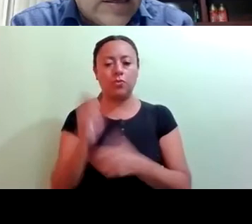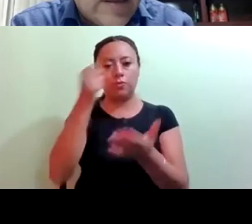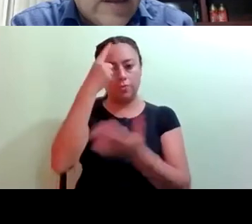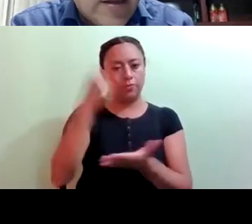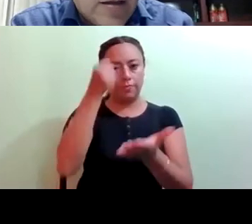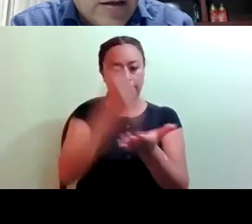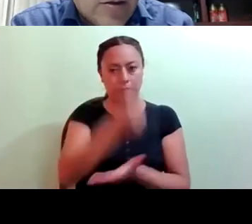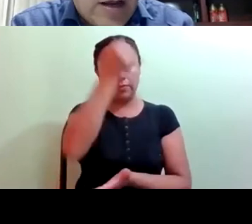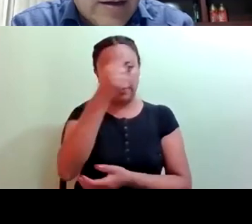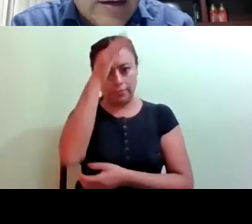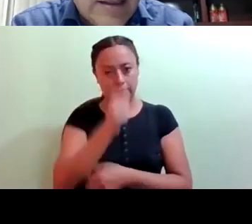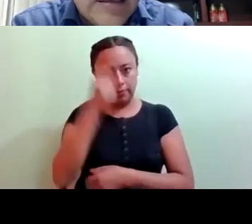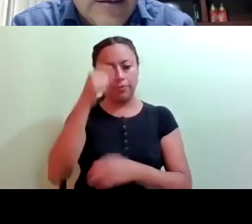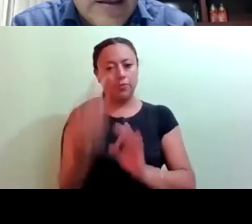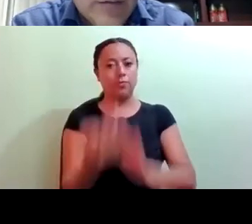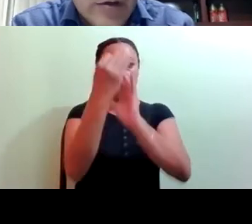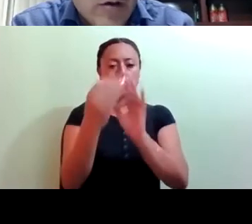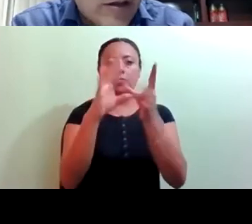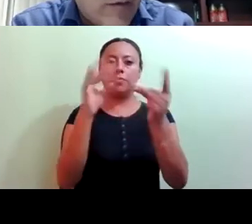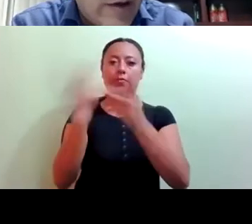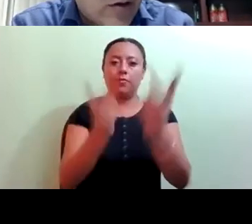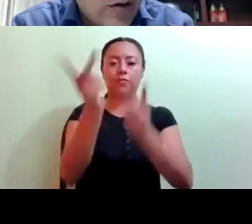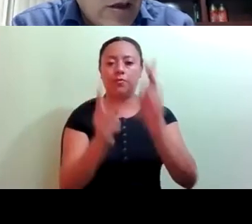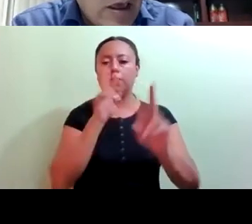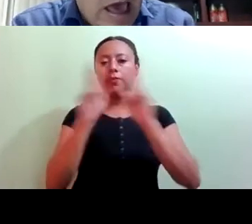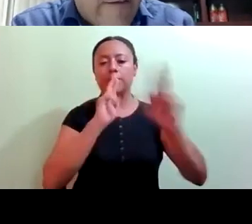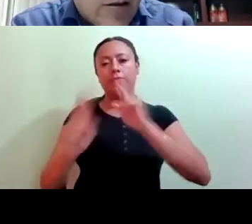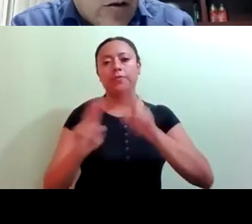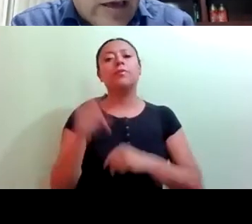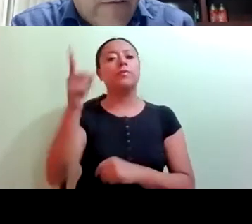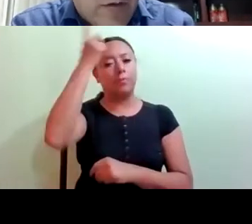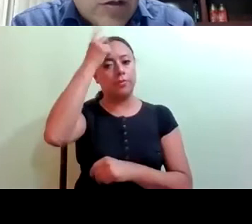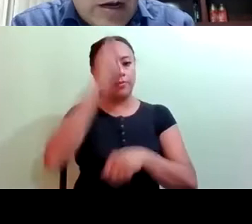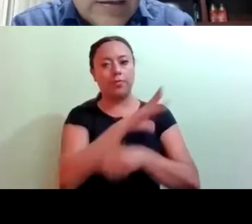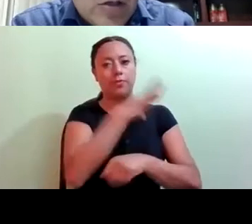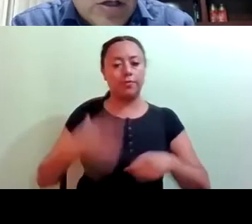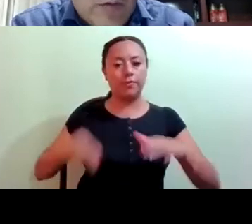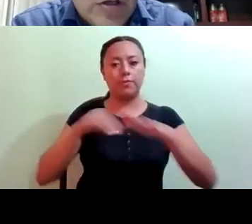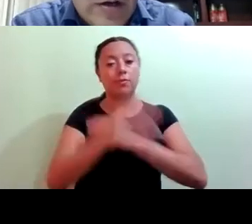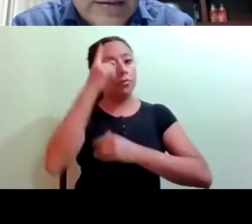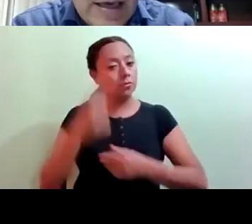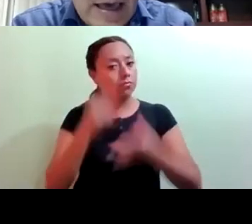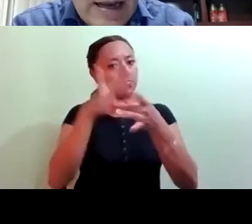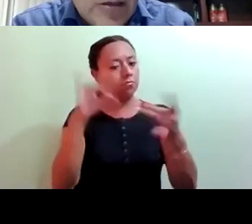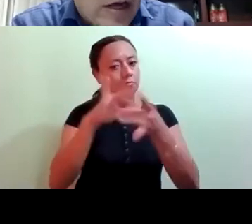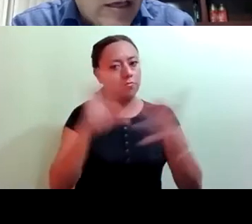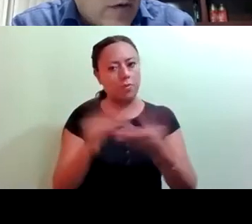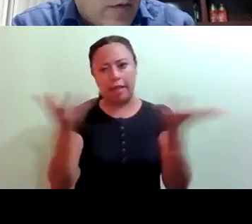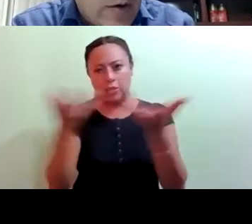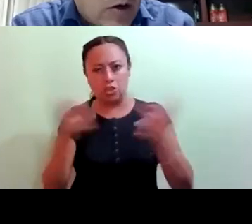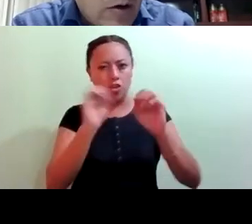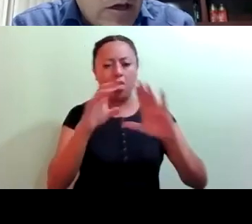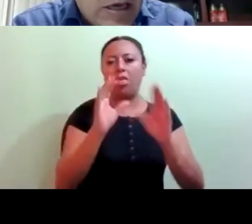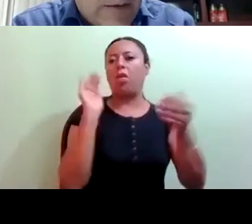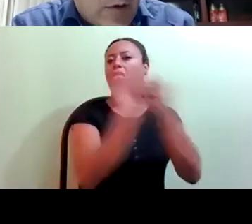la comparecencia de la directora general del Sistema de Transporte Colectivo Metro a efecto de que informe sobre las acciones o omisiones en ese organismo